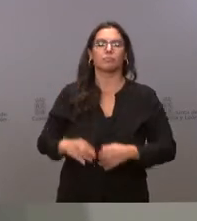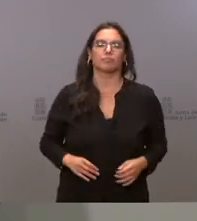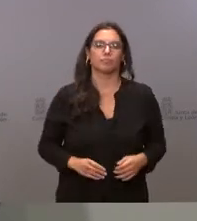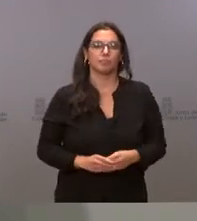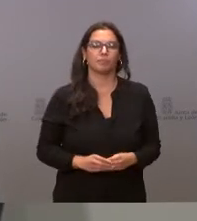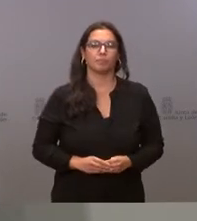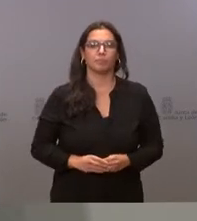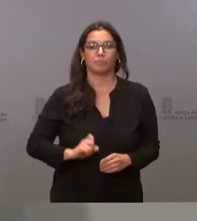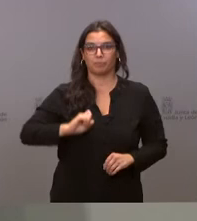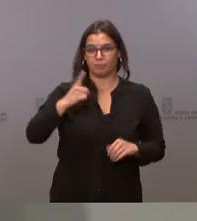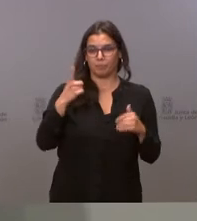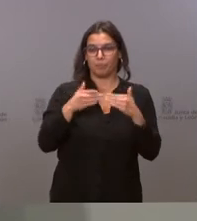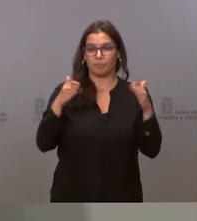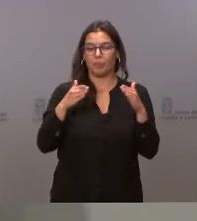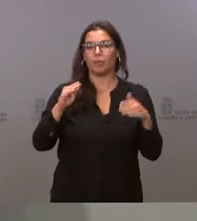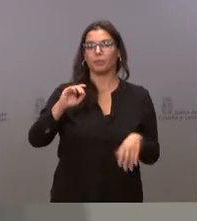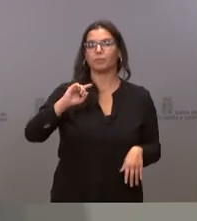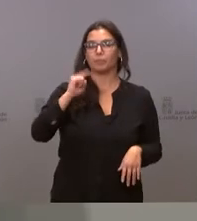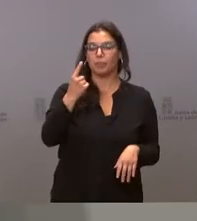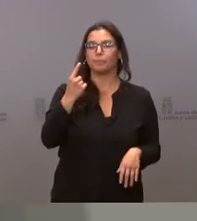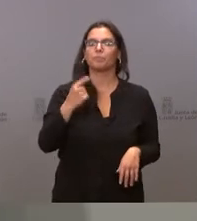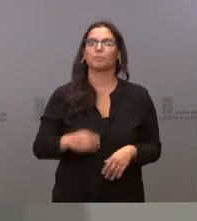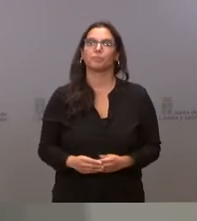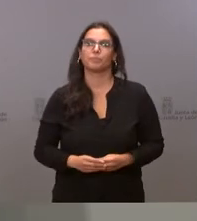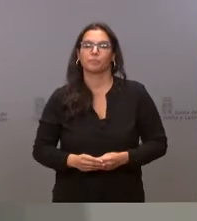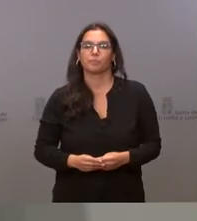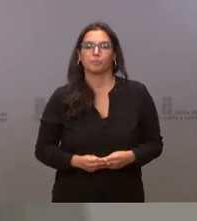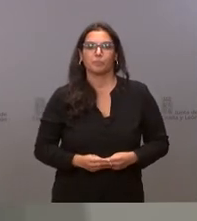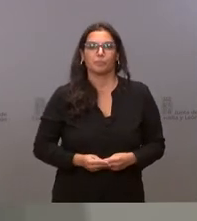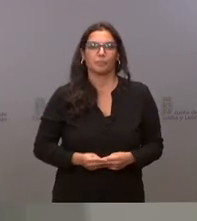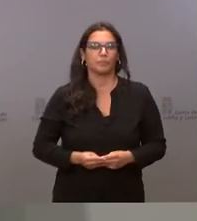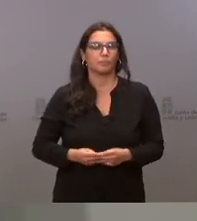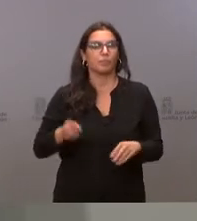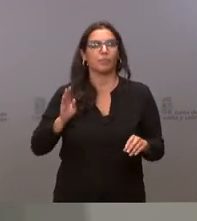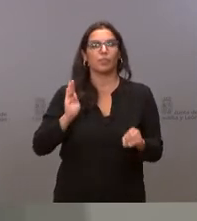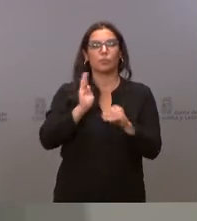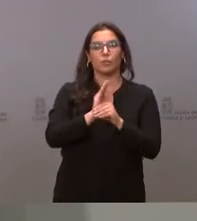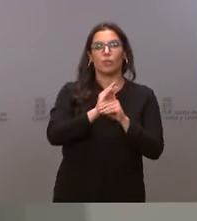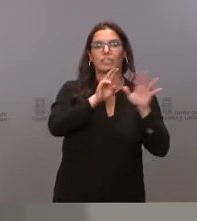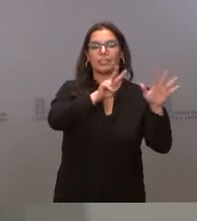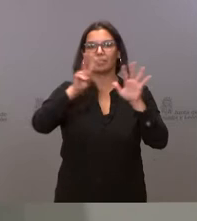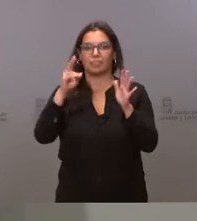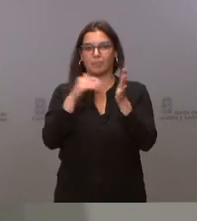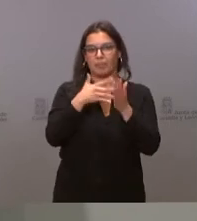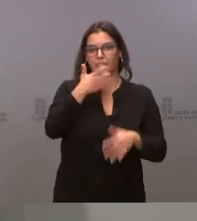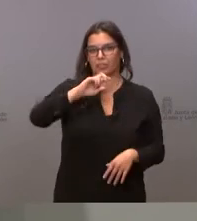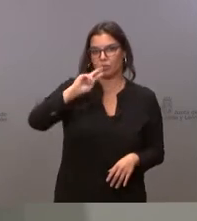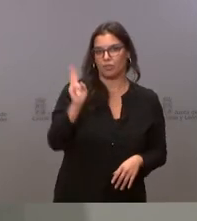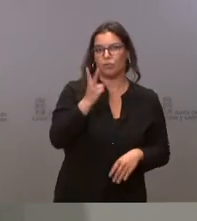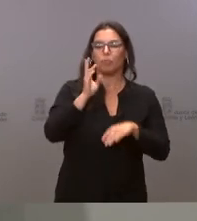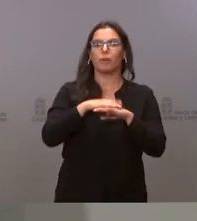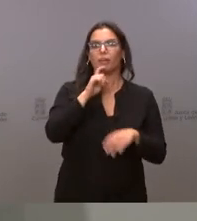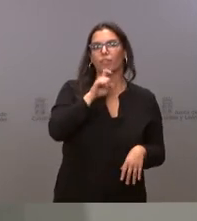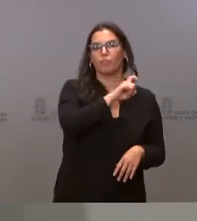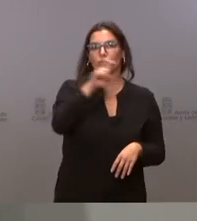Empezamos, en primer lugar, por la subvención de 77.500 euros para la Fundación